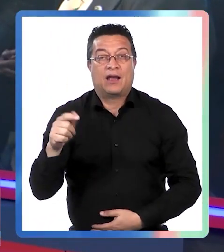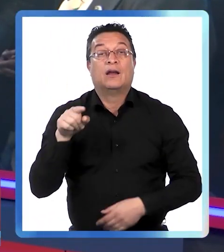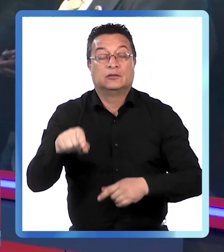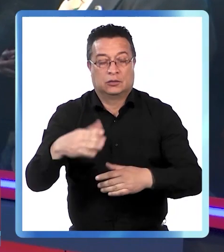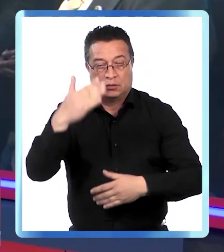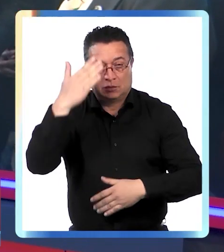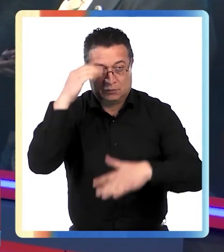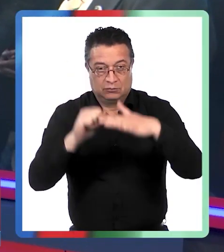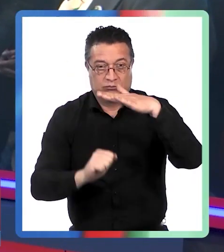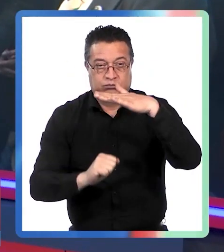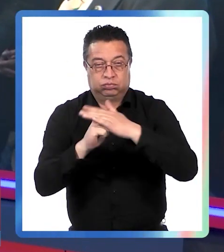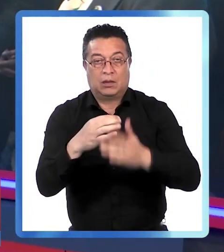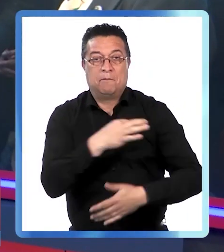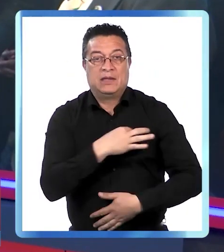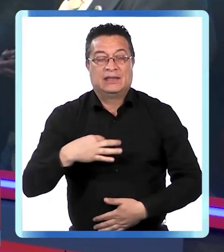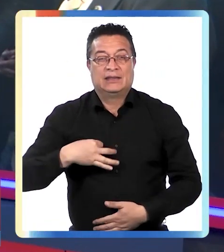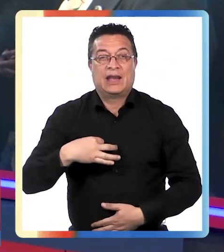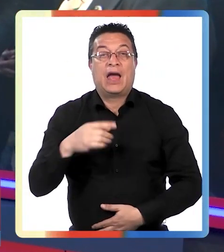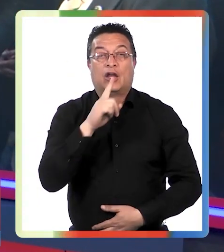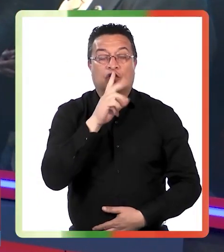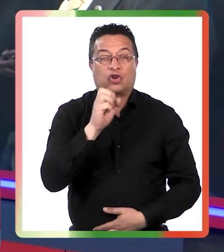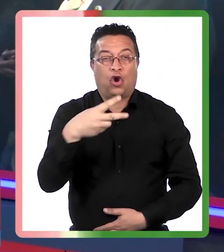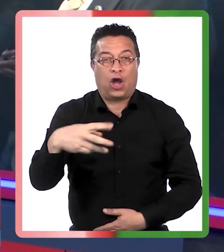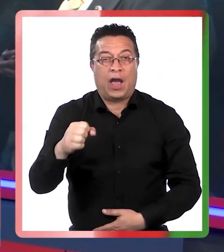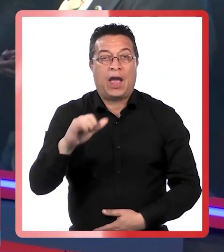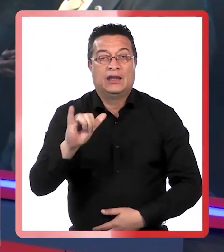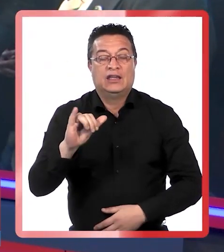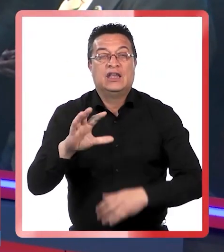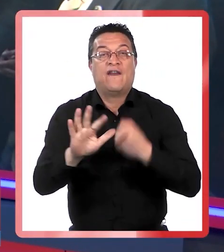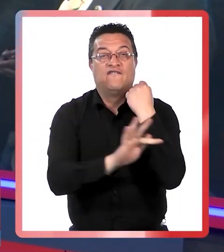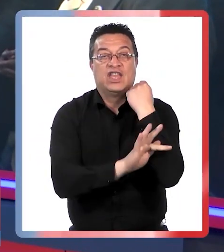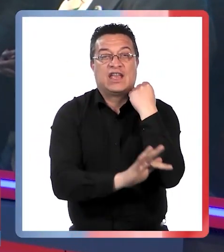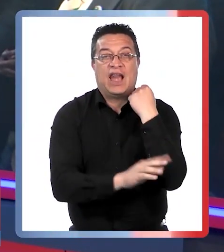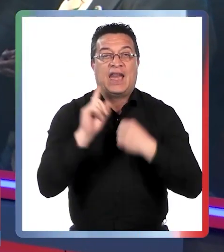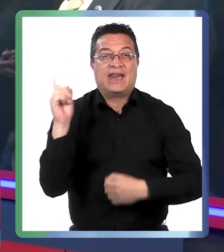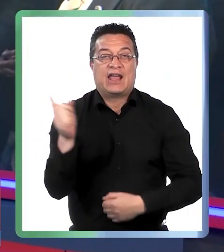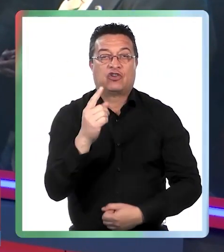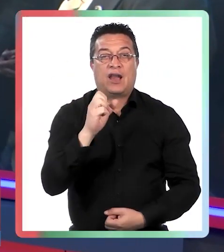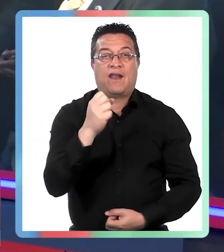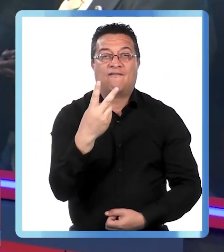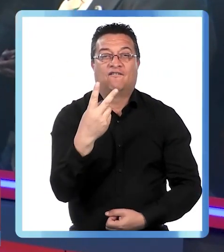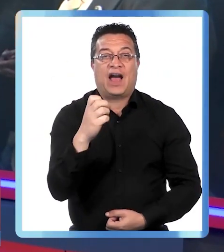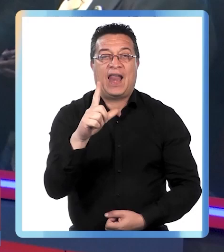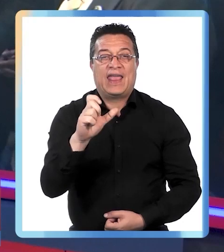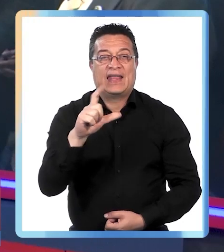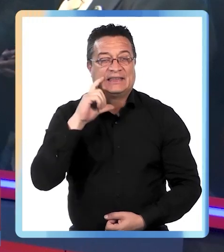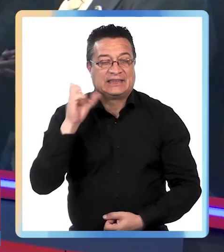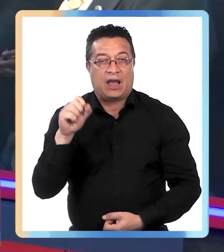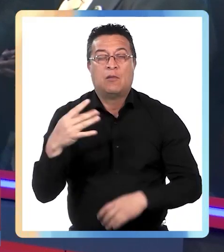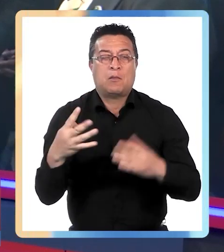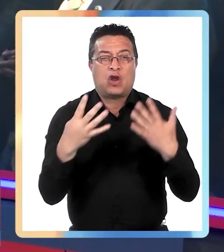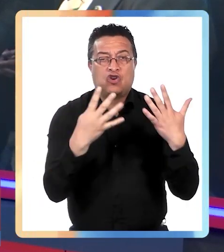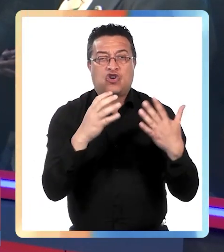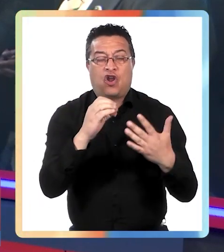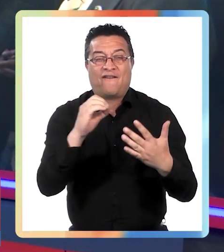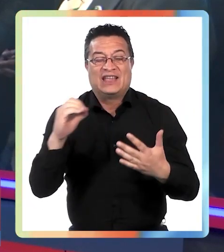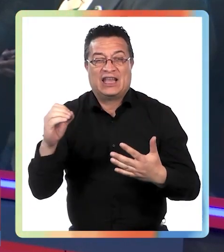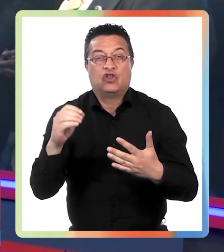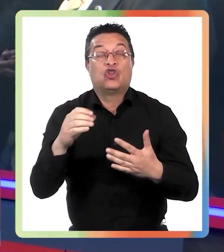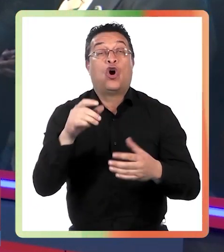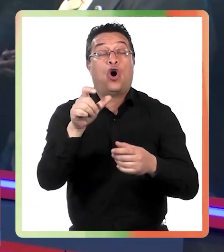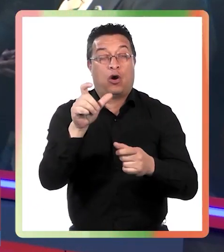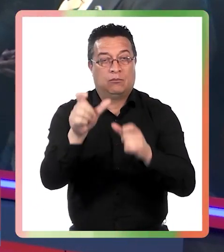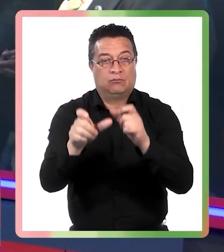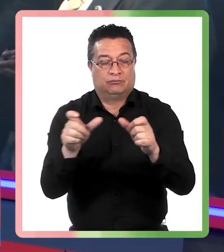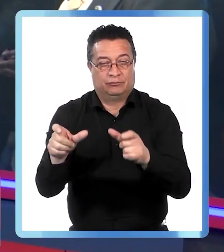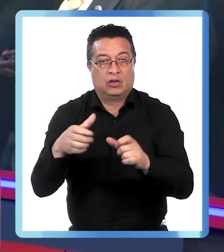procedimiento encabezado por la Ministra del Interior Carolina Toá y el Fiscal Nacional Ángel Valencia que movilizó a más de 600 efectivos